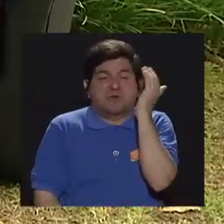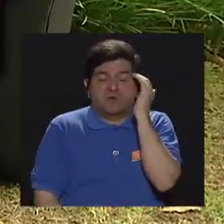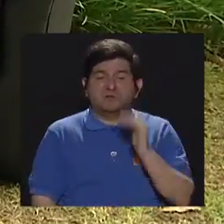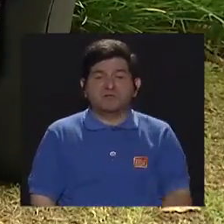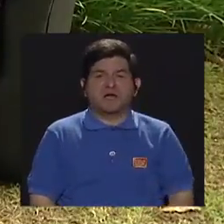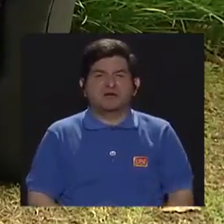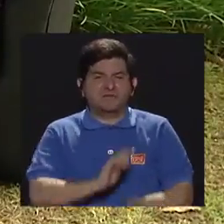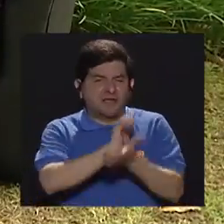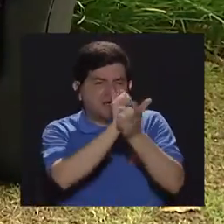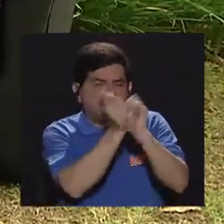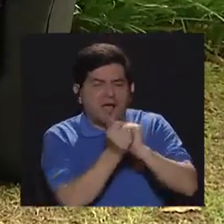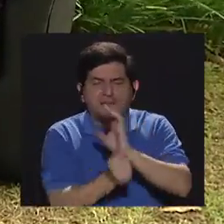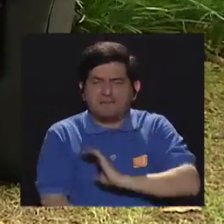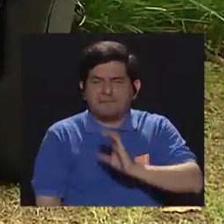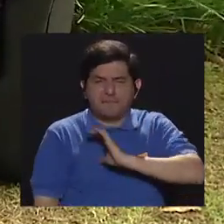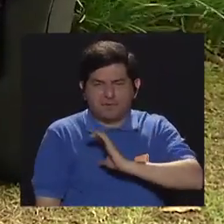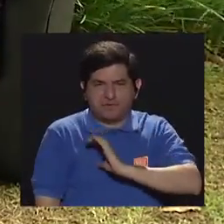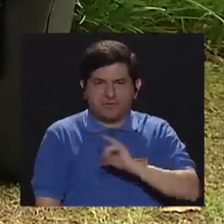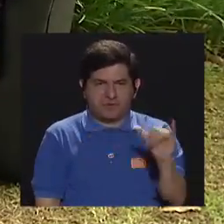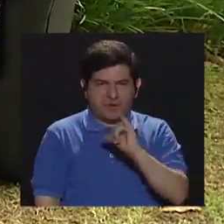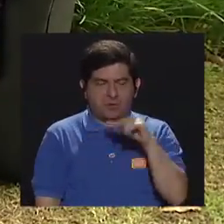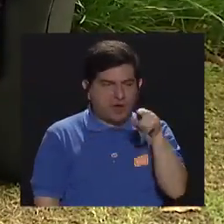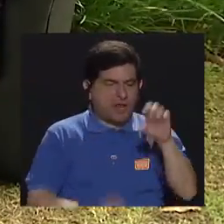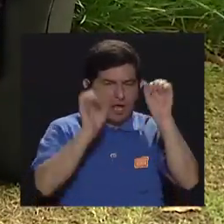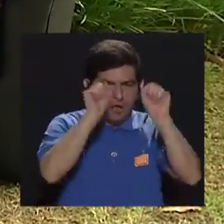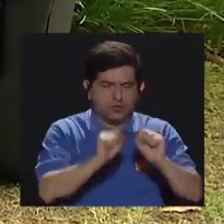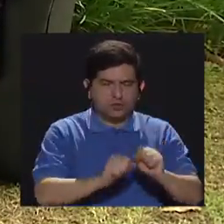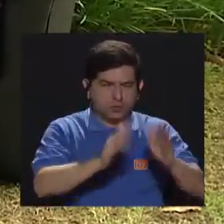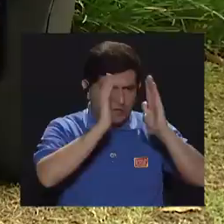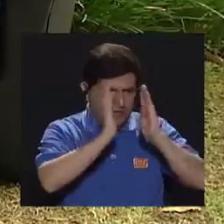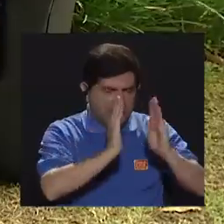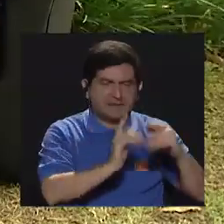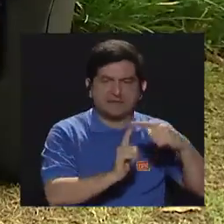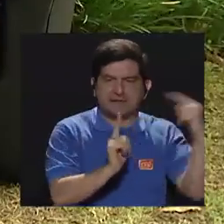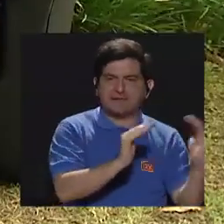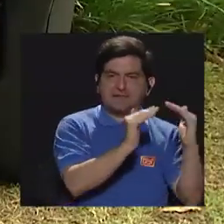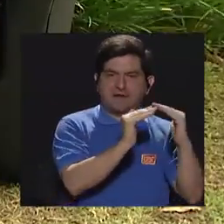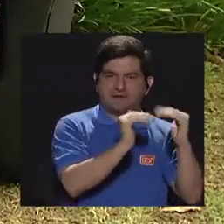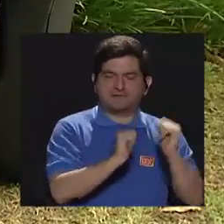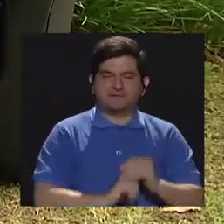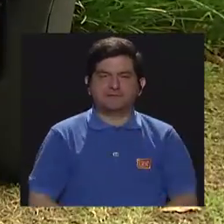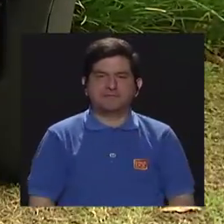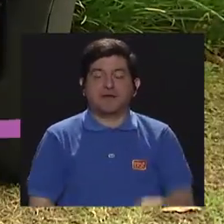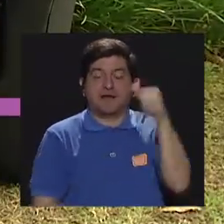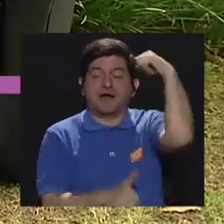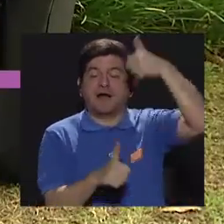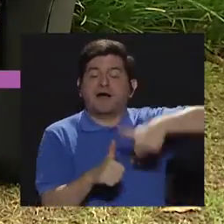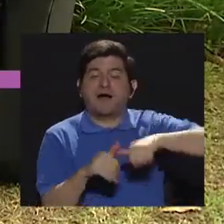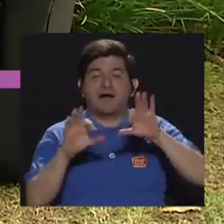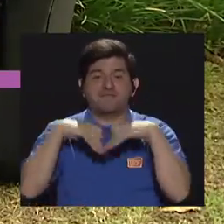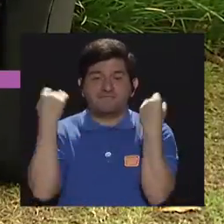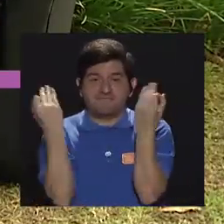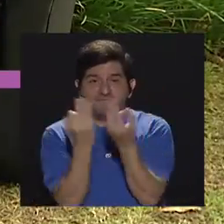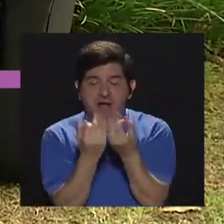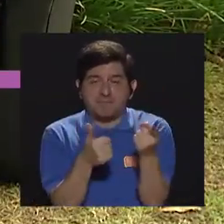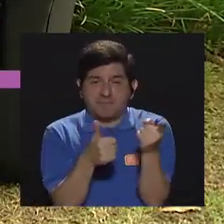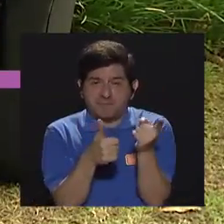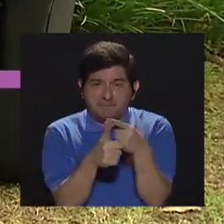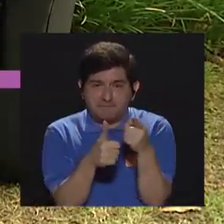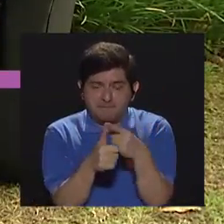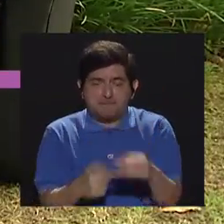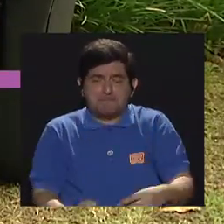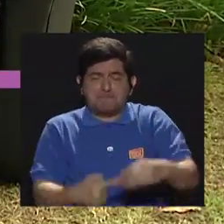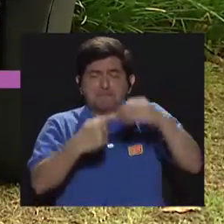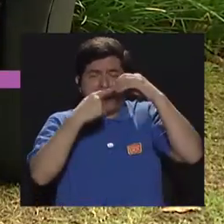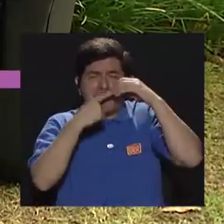ser las modificaciones de conducta que también ellos pueden ir abordando desde la casa. Entonces, acordémonos que la familia es el principal